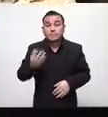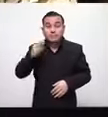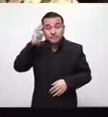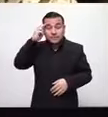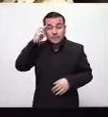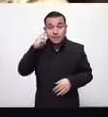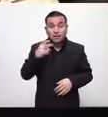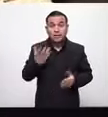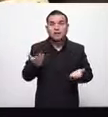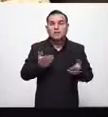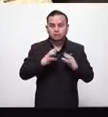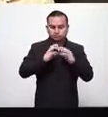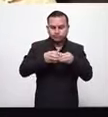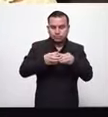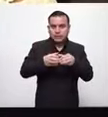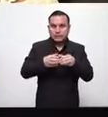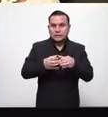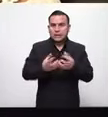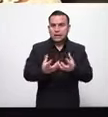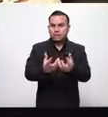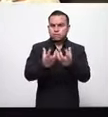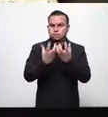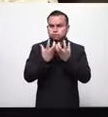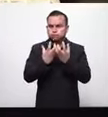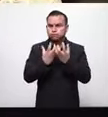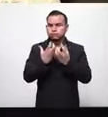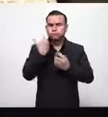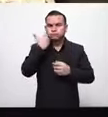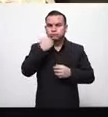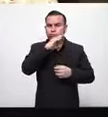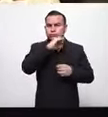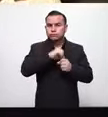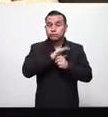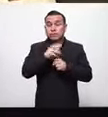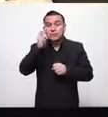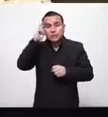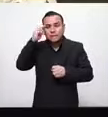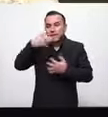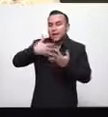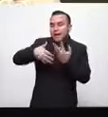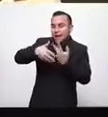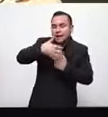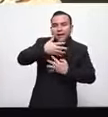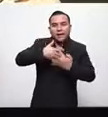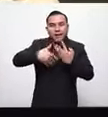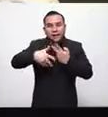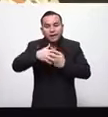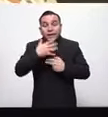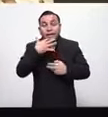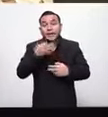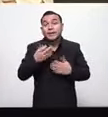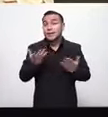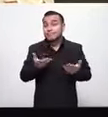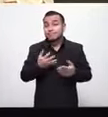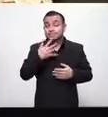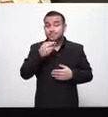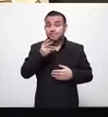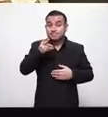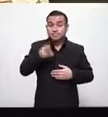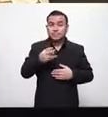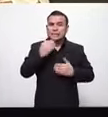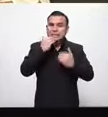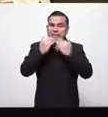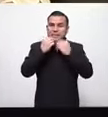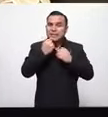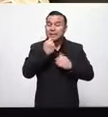los sectores que tiene más nivel de contagio ya que tiene que ver con vida social cultural etcétera entonces como dijo tanto el